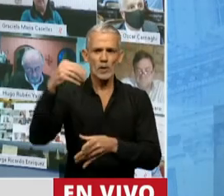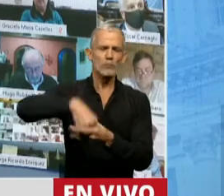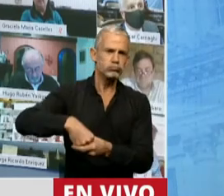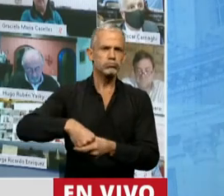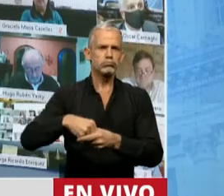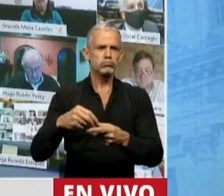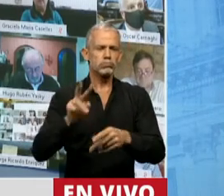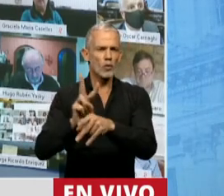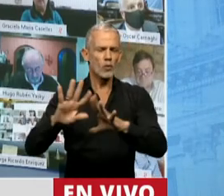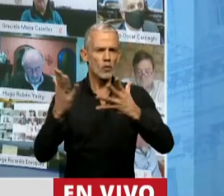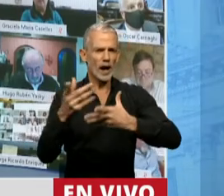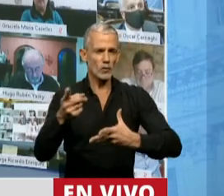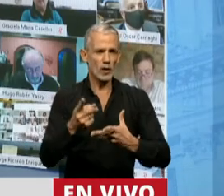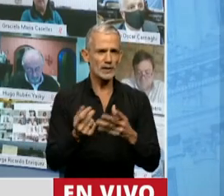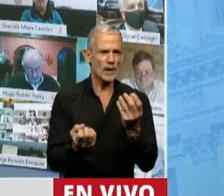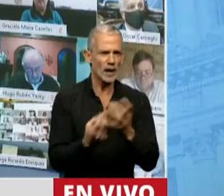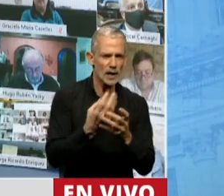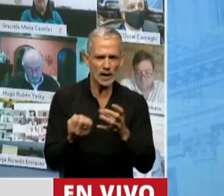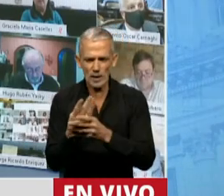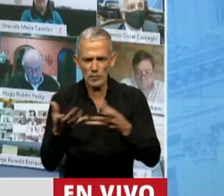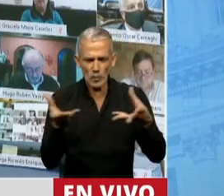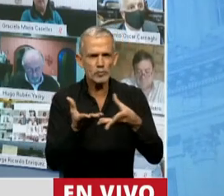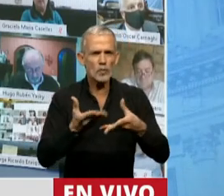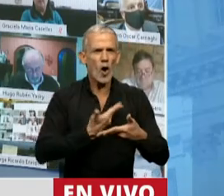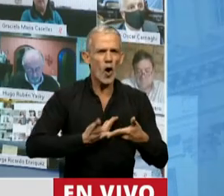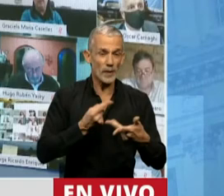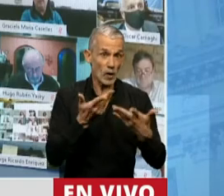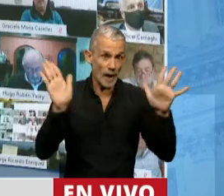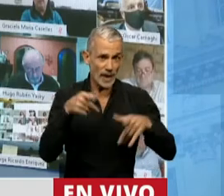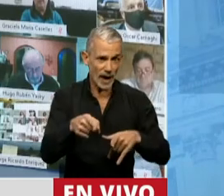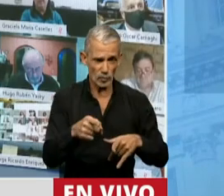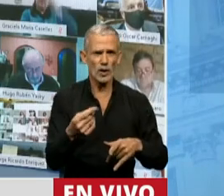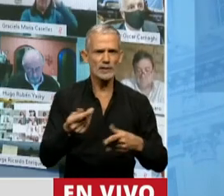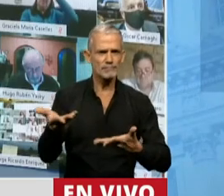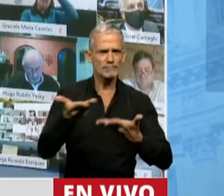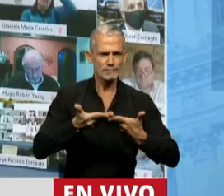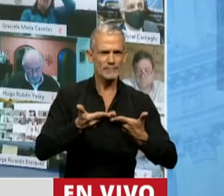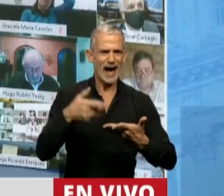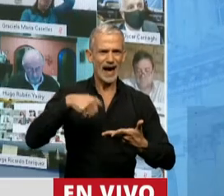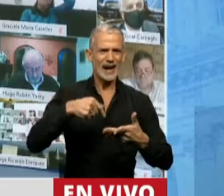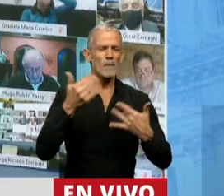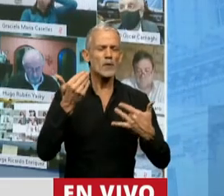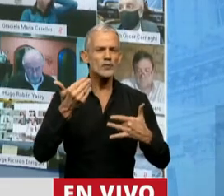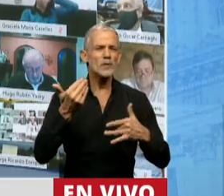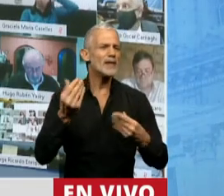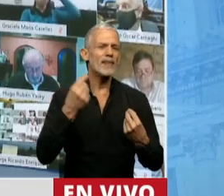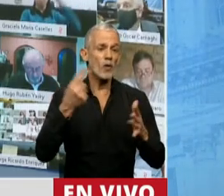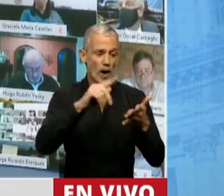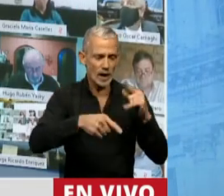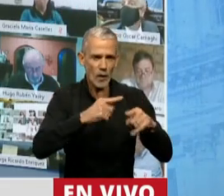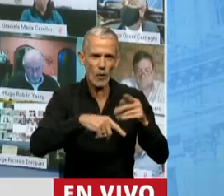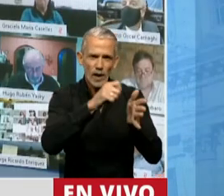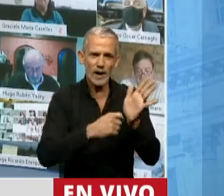interferir en esa co-creación, en ese gobierno abierto que se nos presenta en la posibilidad de